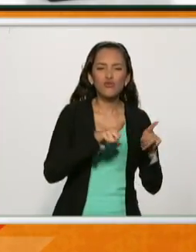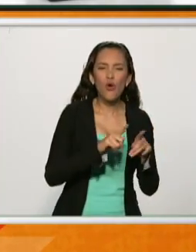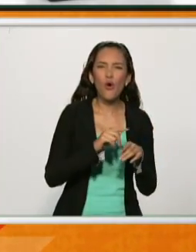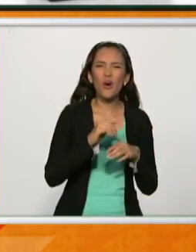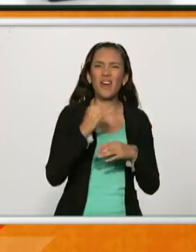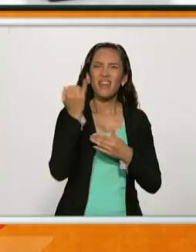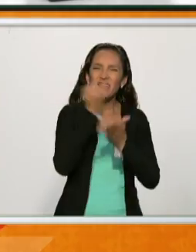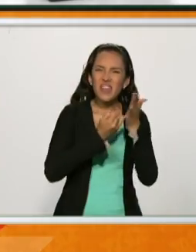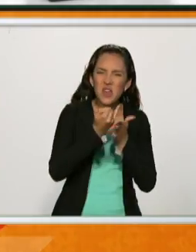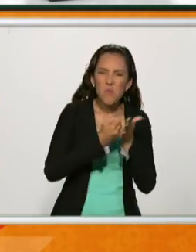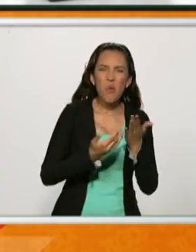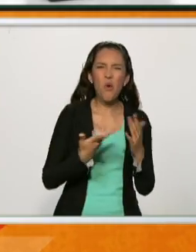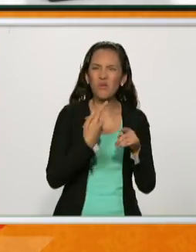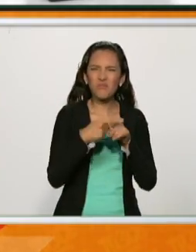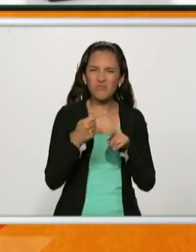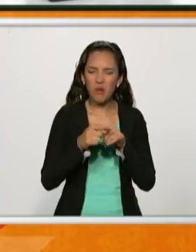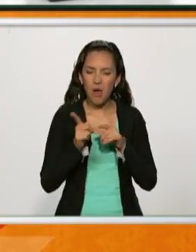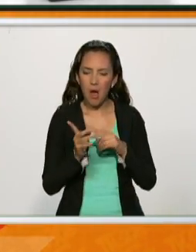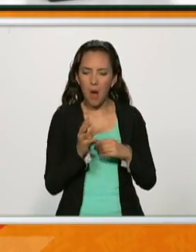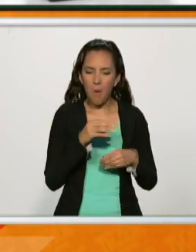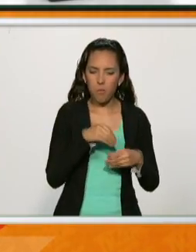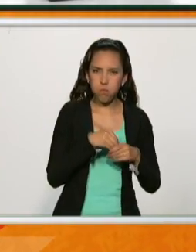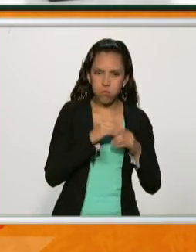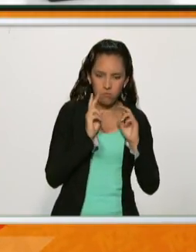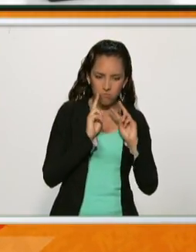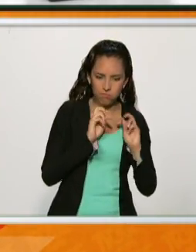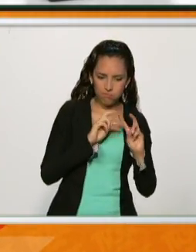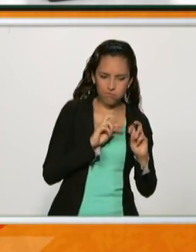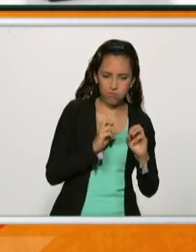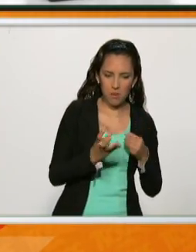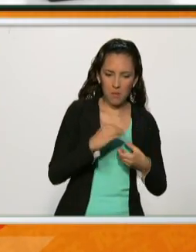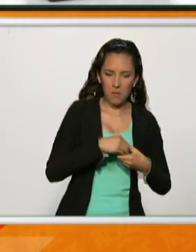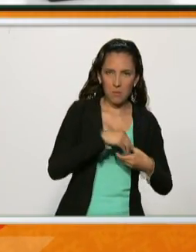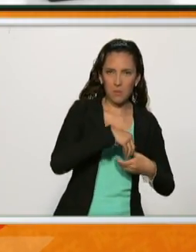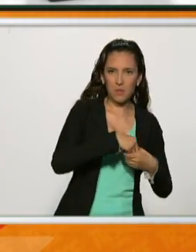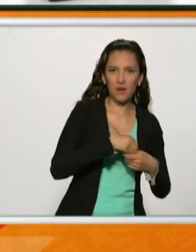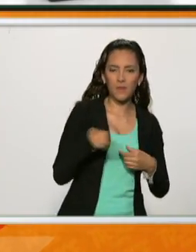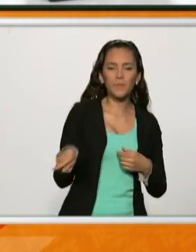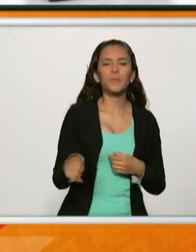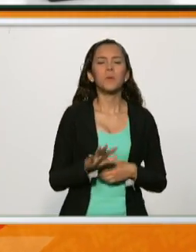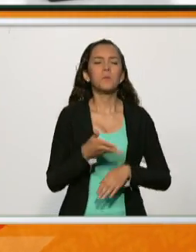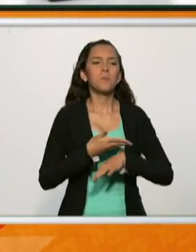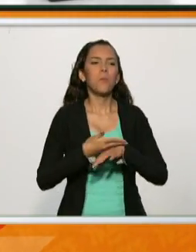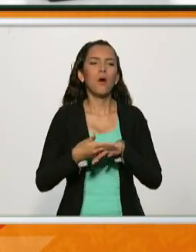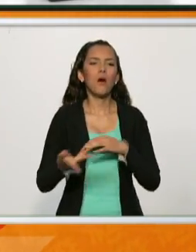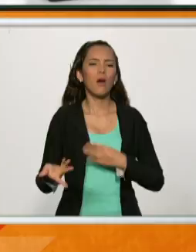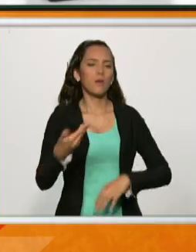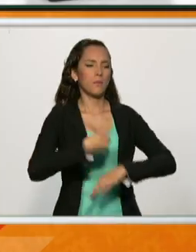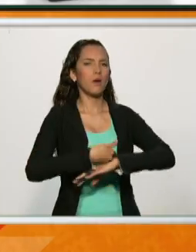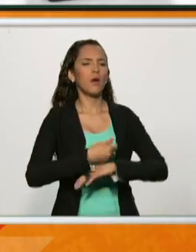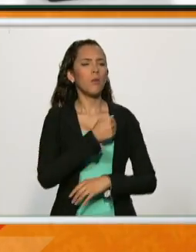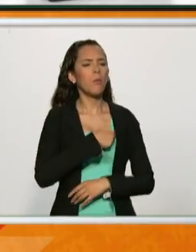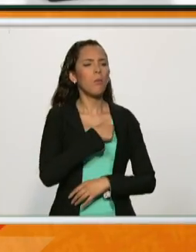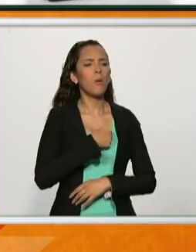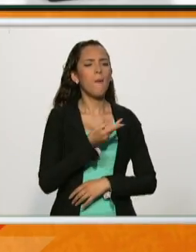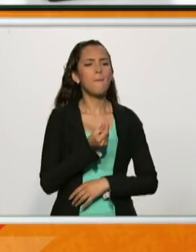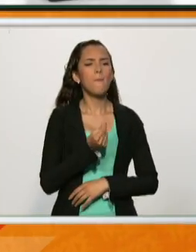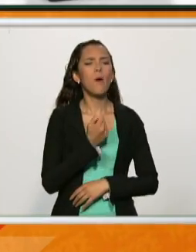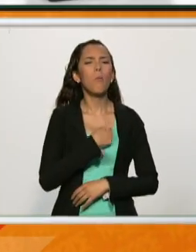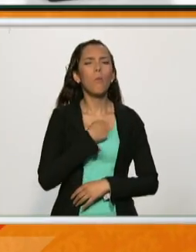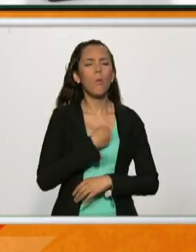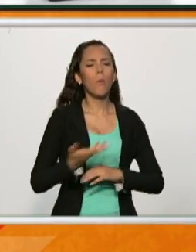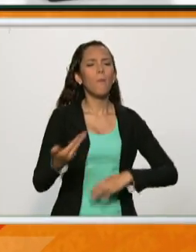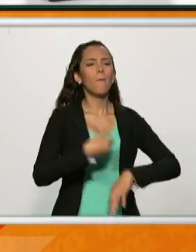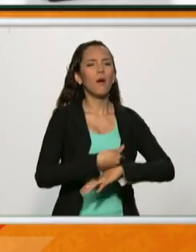y una vez que cifra estos datos, pide al usuario, a la víctima, un dinero en concepto de rescate